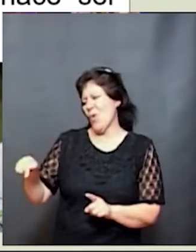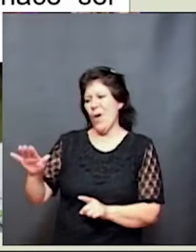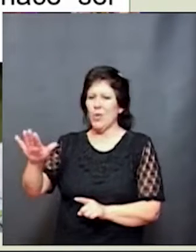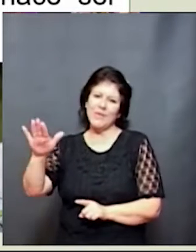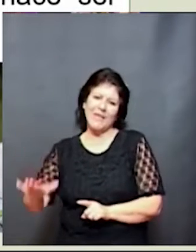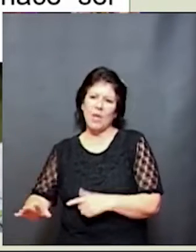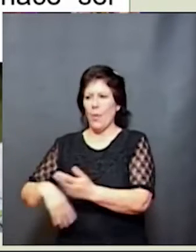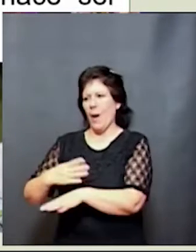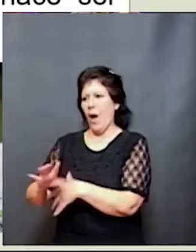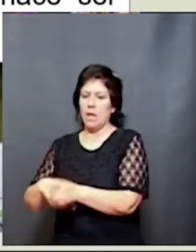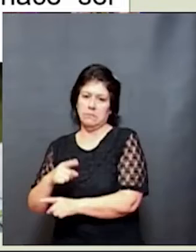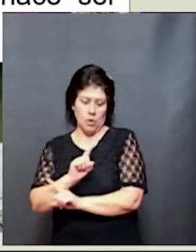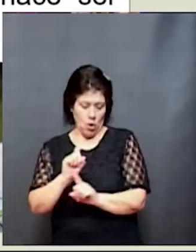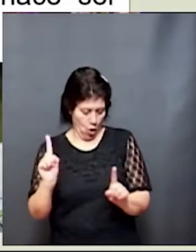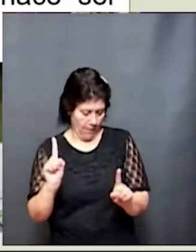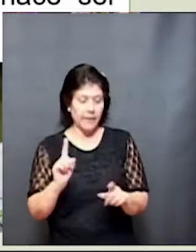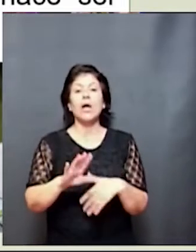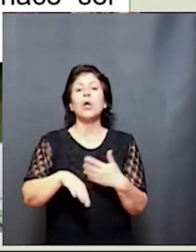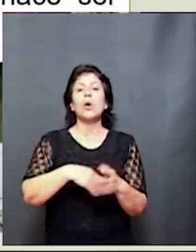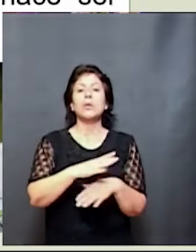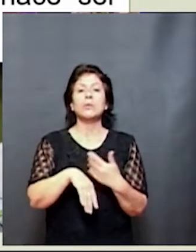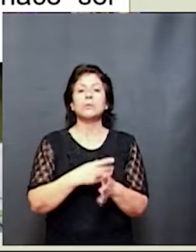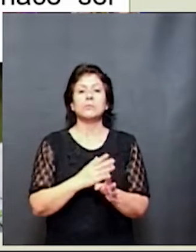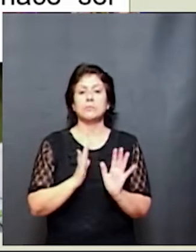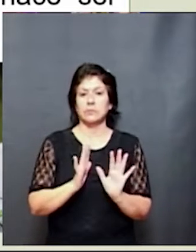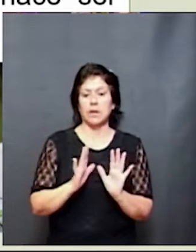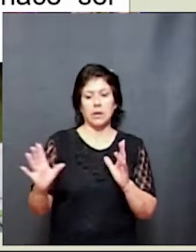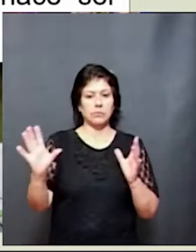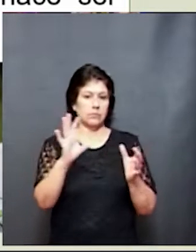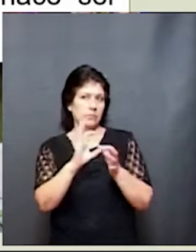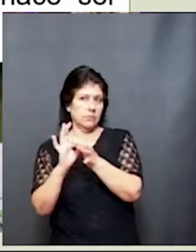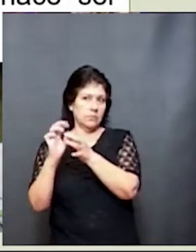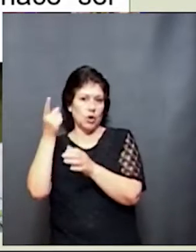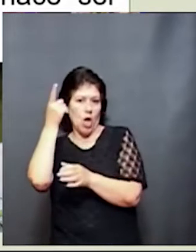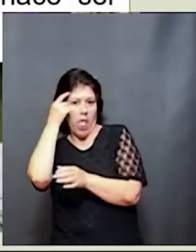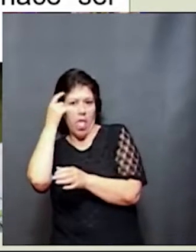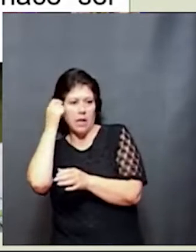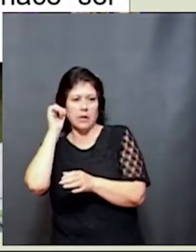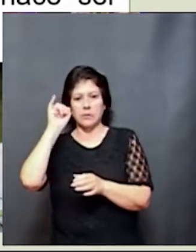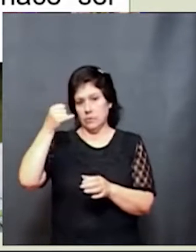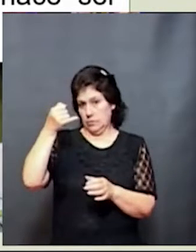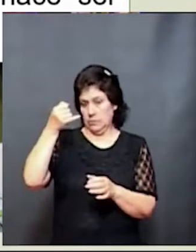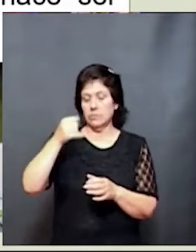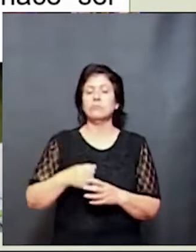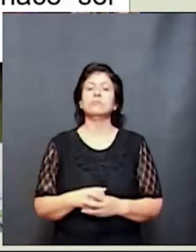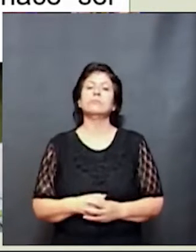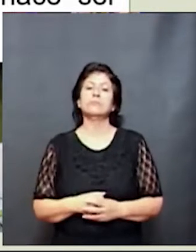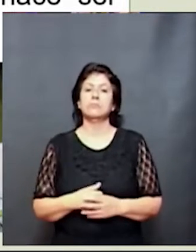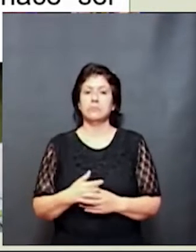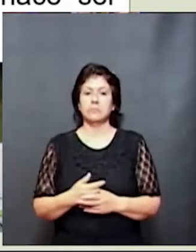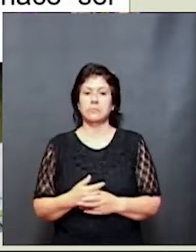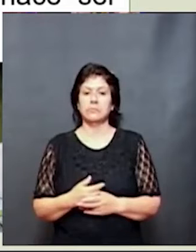Sí, el juego es el medio, por sobre todas las cosas en relación al aprendizaje y tiene que estar incluida en nuestra didáctica, pero nunca